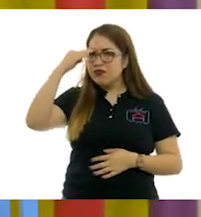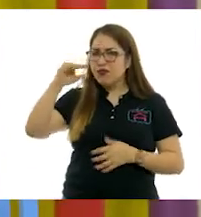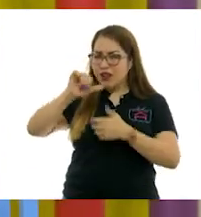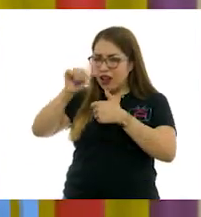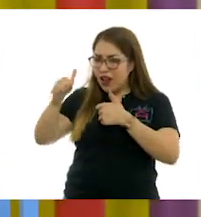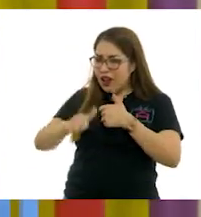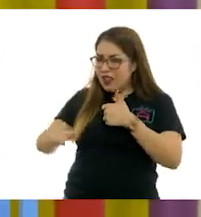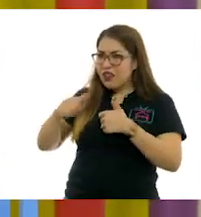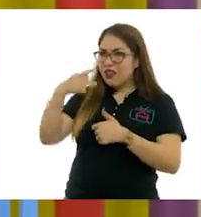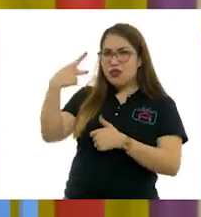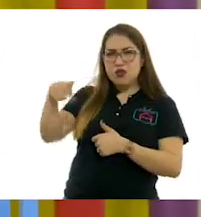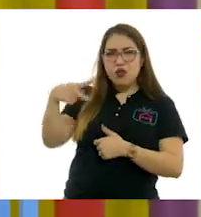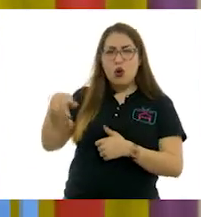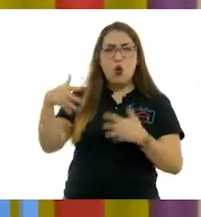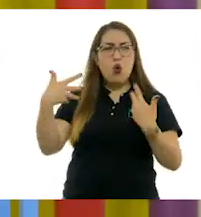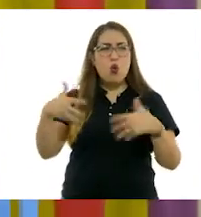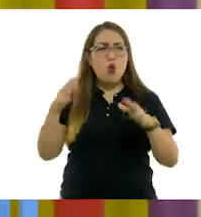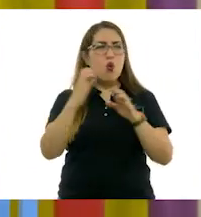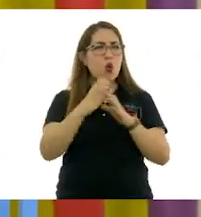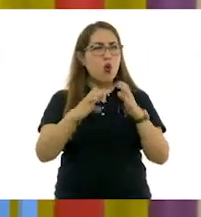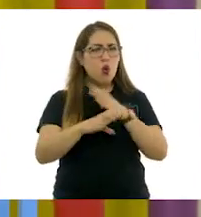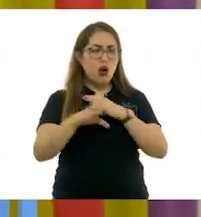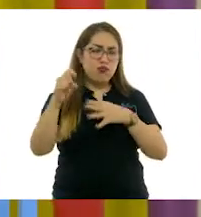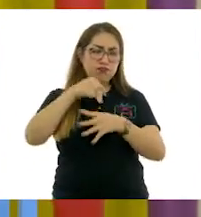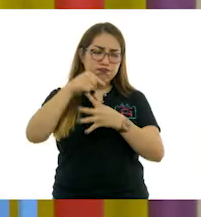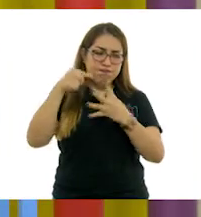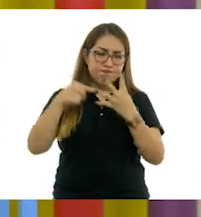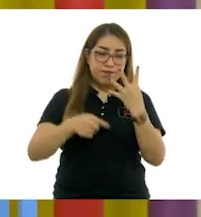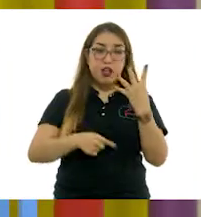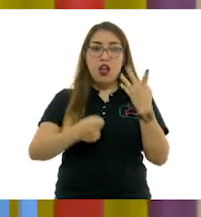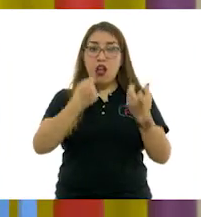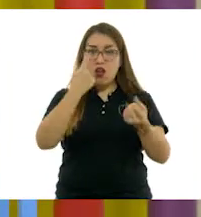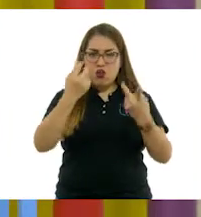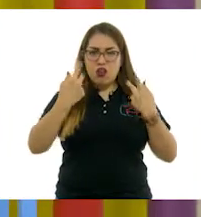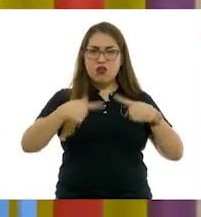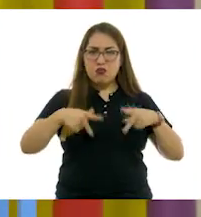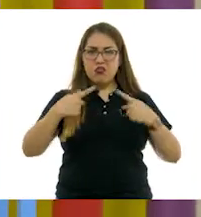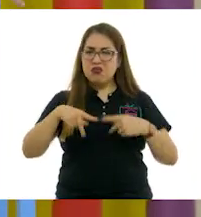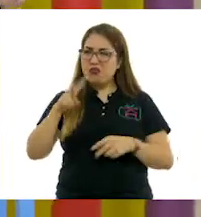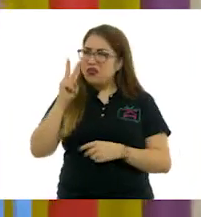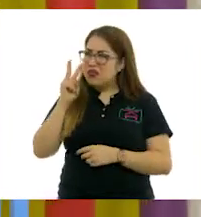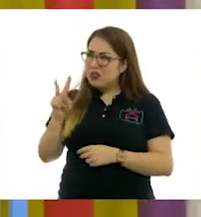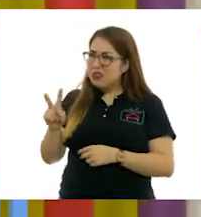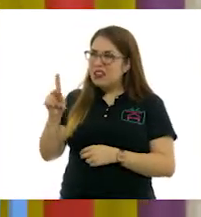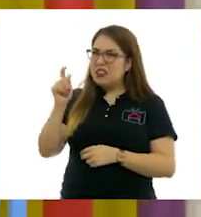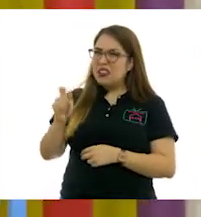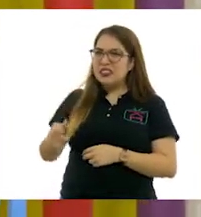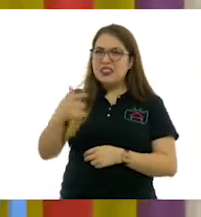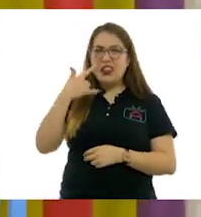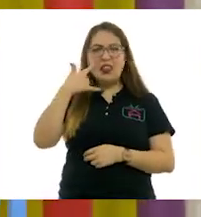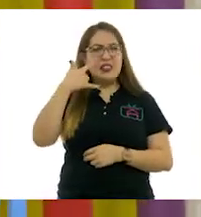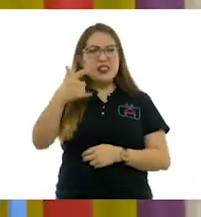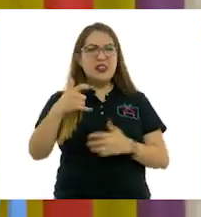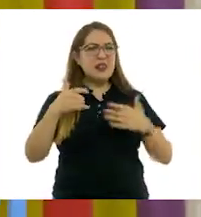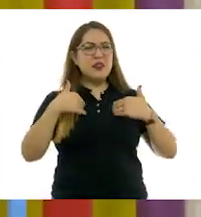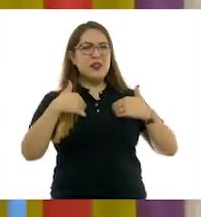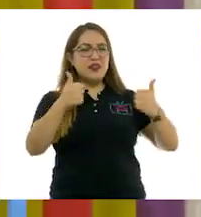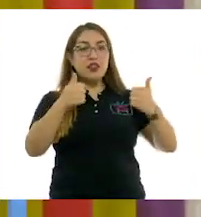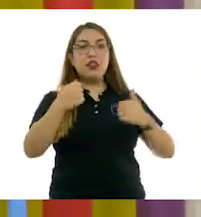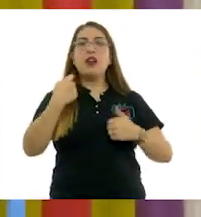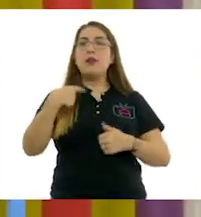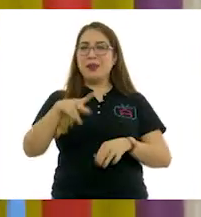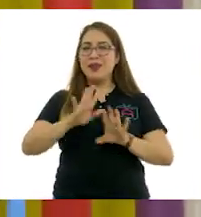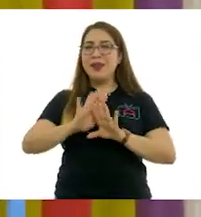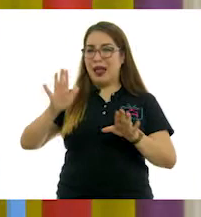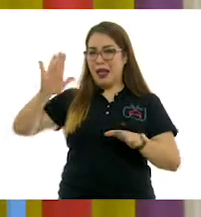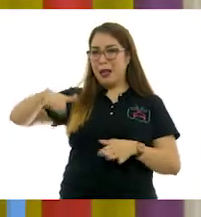miles de cosas. A algunas personas probablemente les parezca pues algo extraño o poco comprensible, pero ya lo